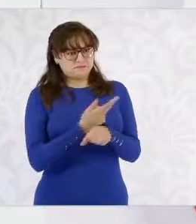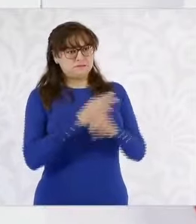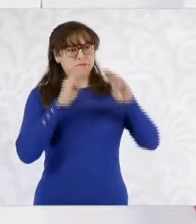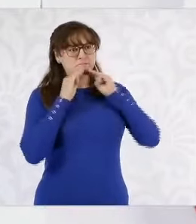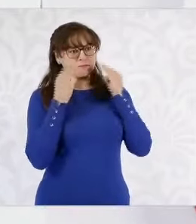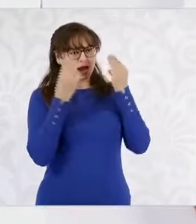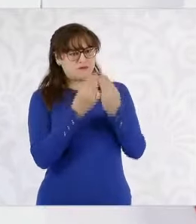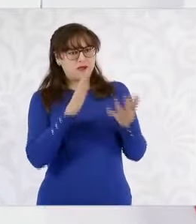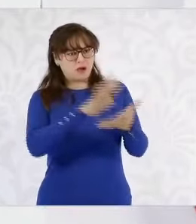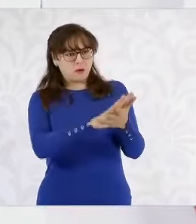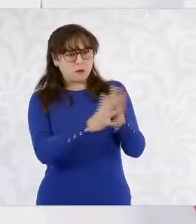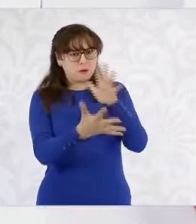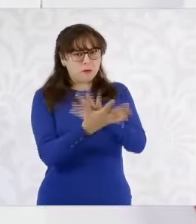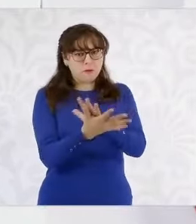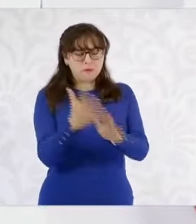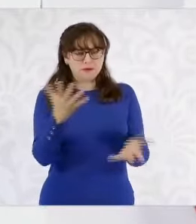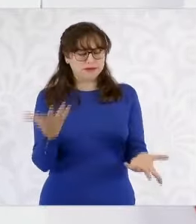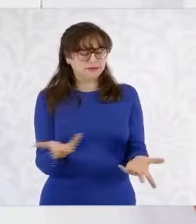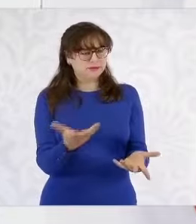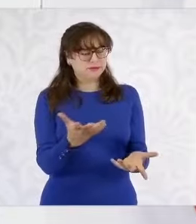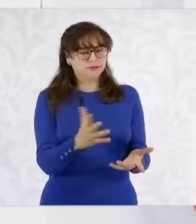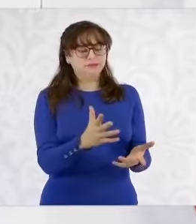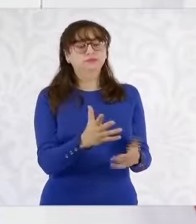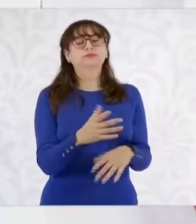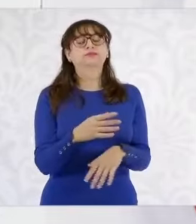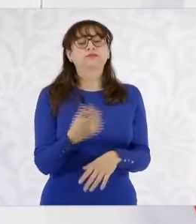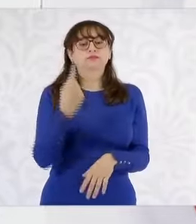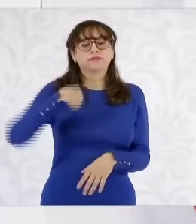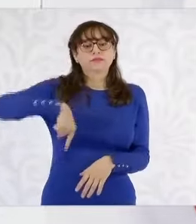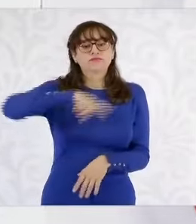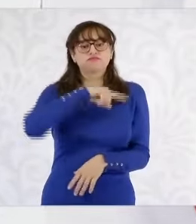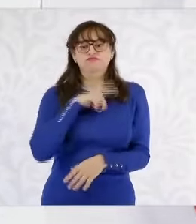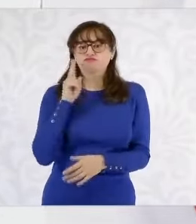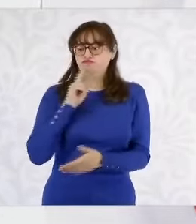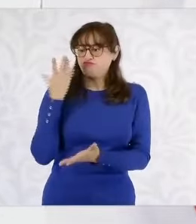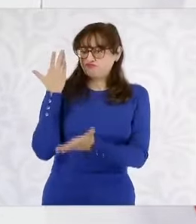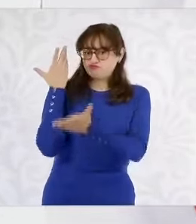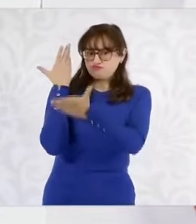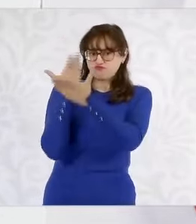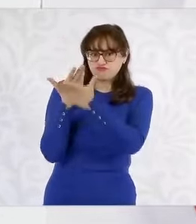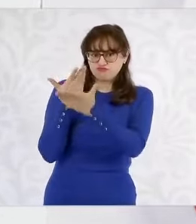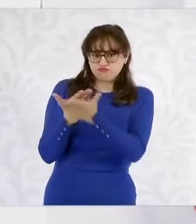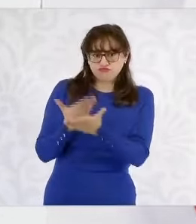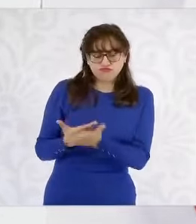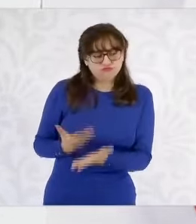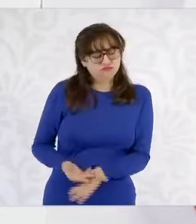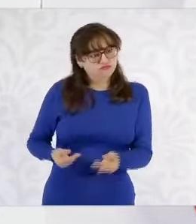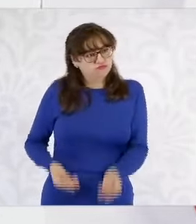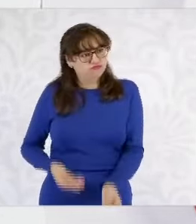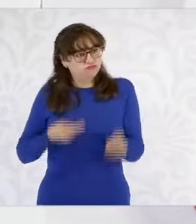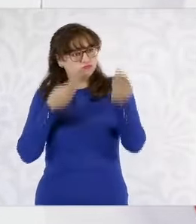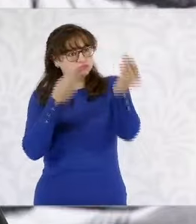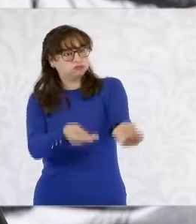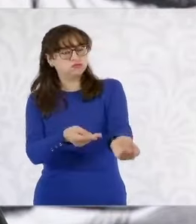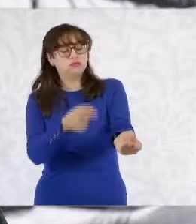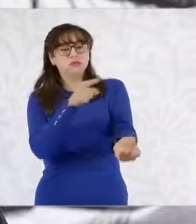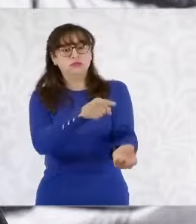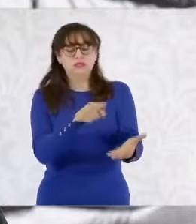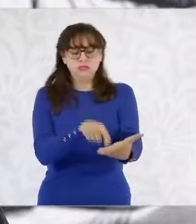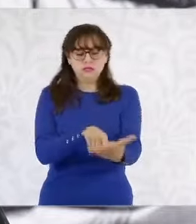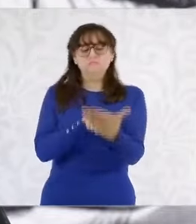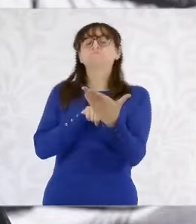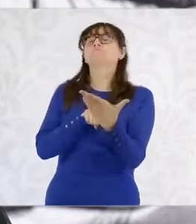impartición de justicia. Los elementos que presentamos fueron más que suficientes y el día de hoy la